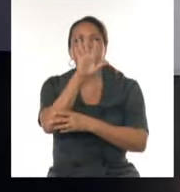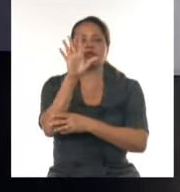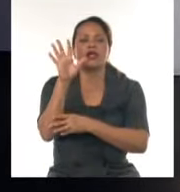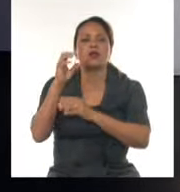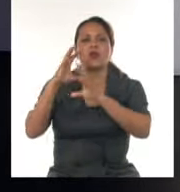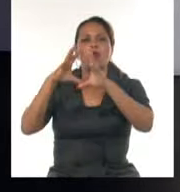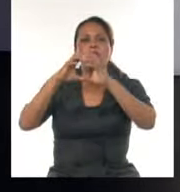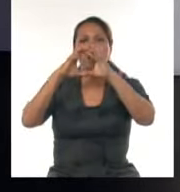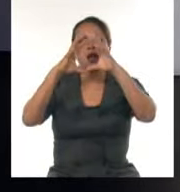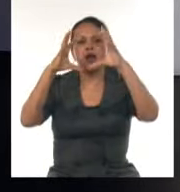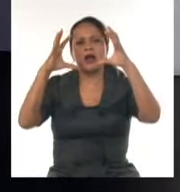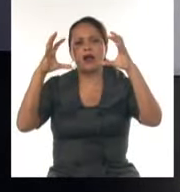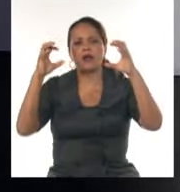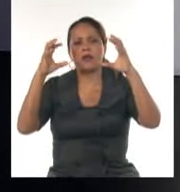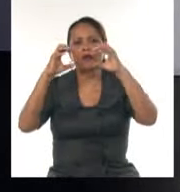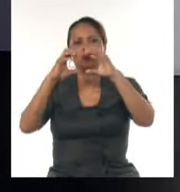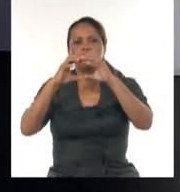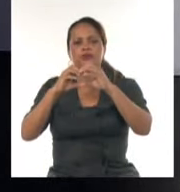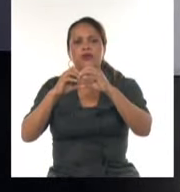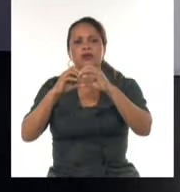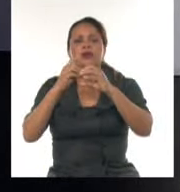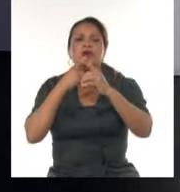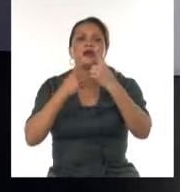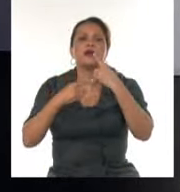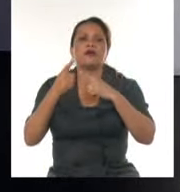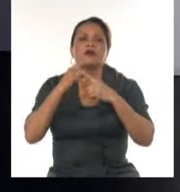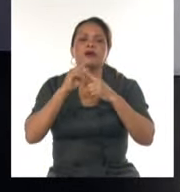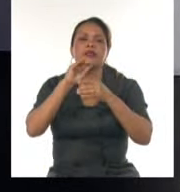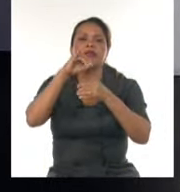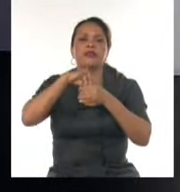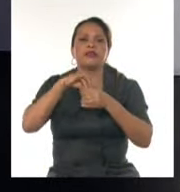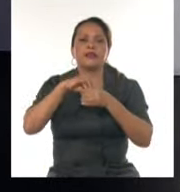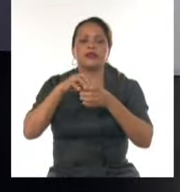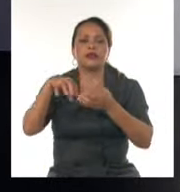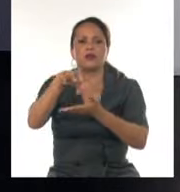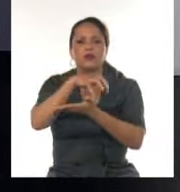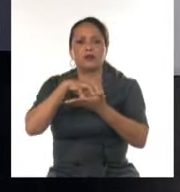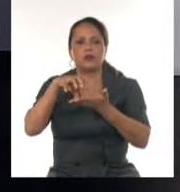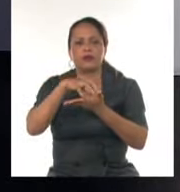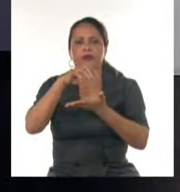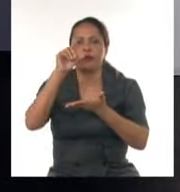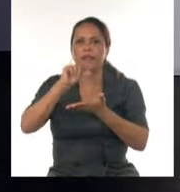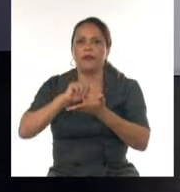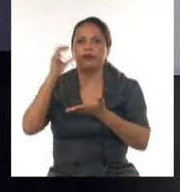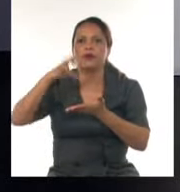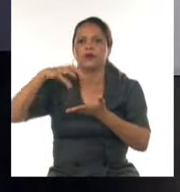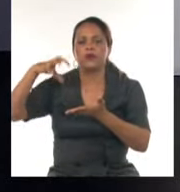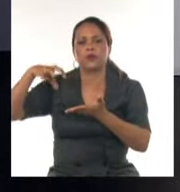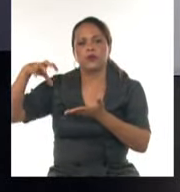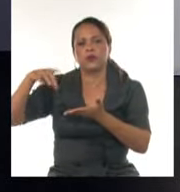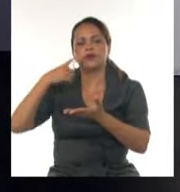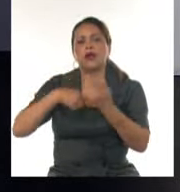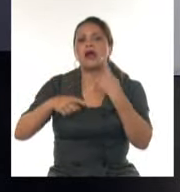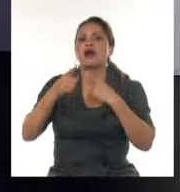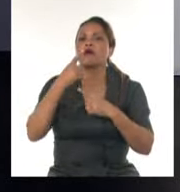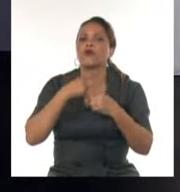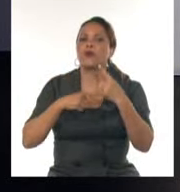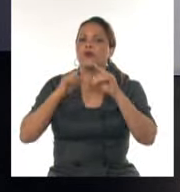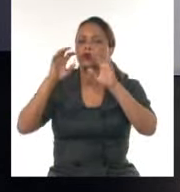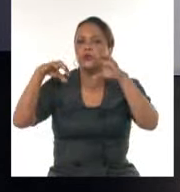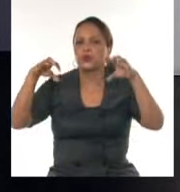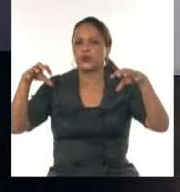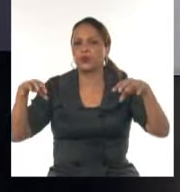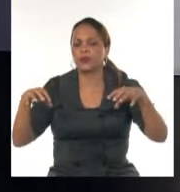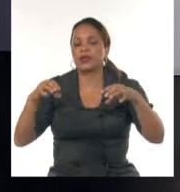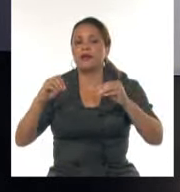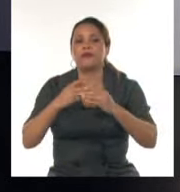nuestro territorio y se nublará hacia localidades del interior con escasas precipitaciones. Solo son posibles aisladas lluvias. Y la